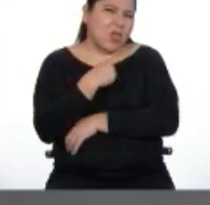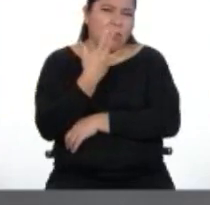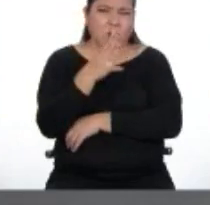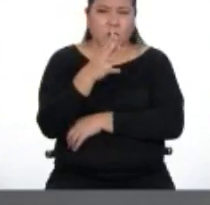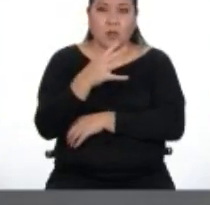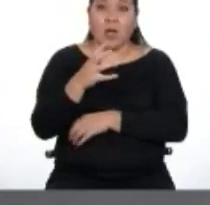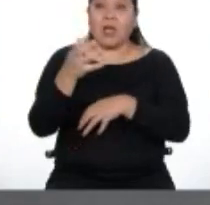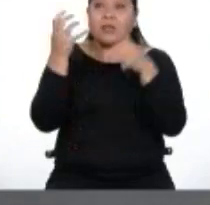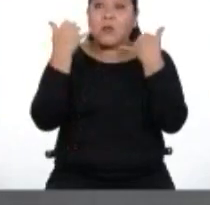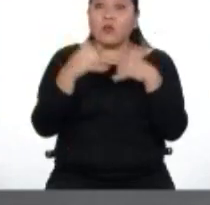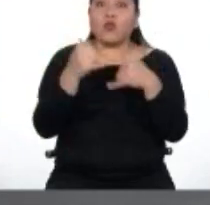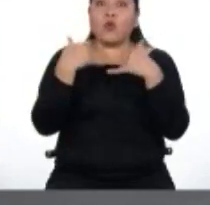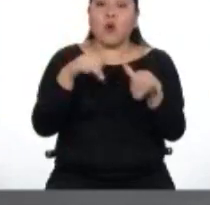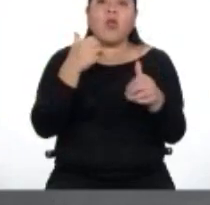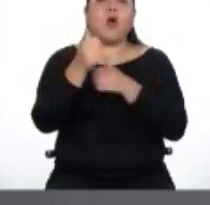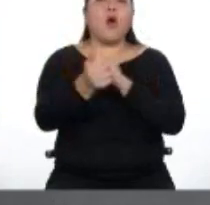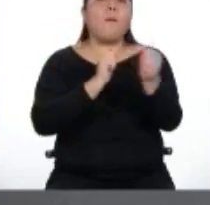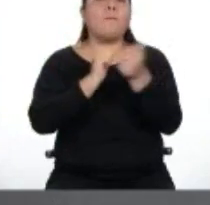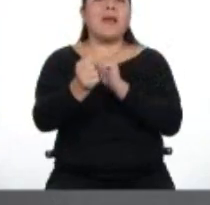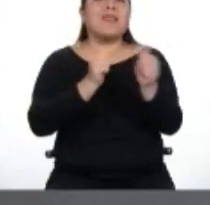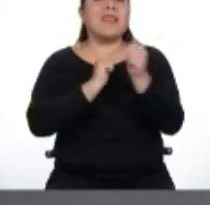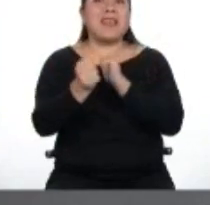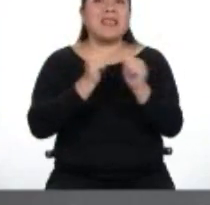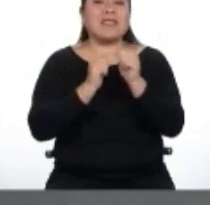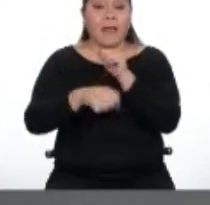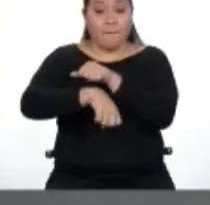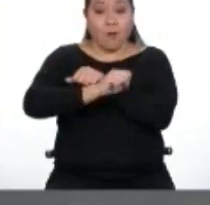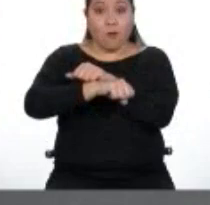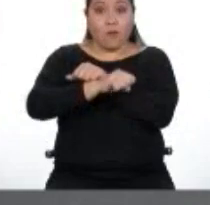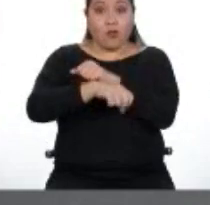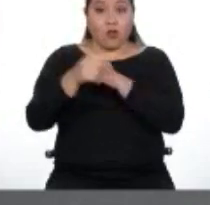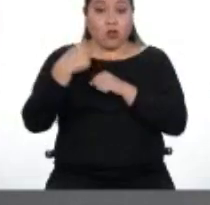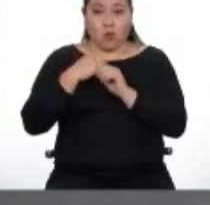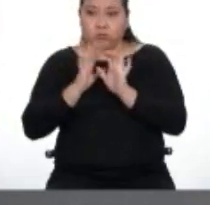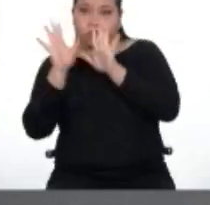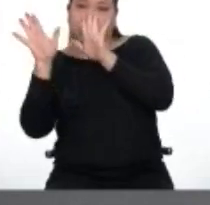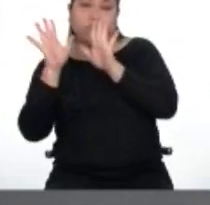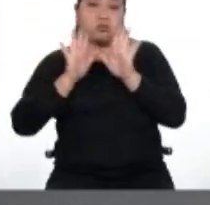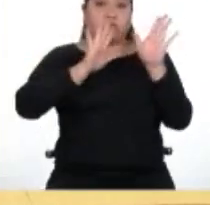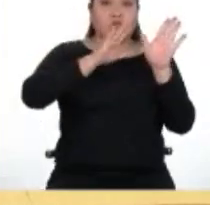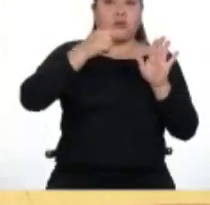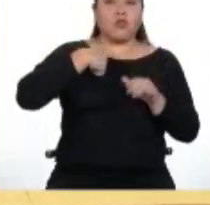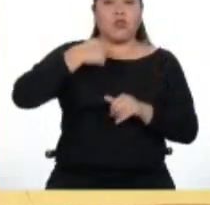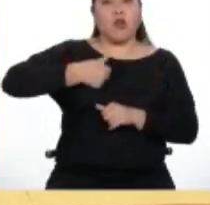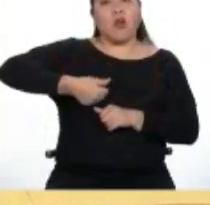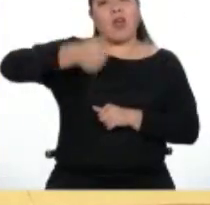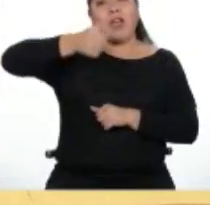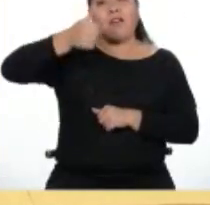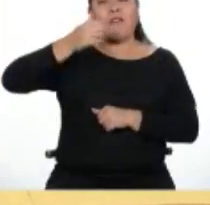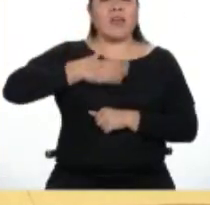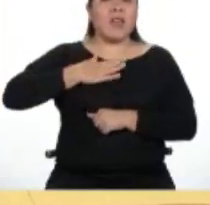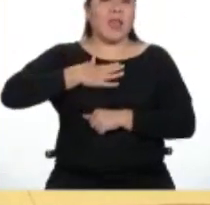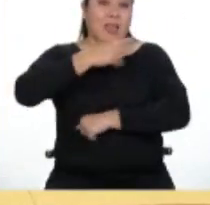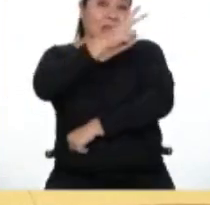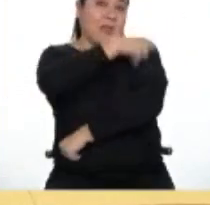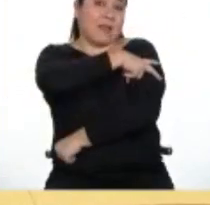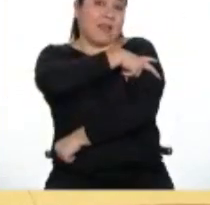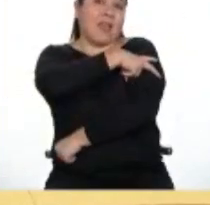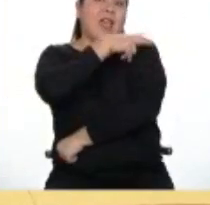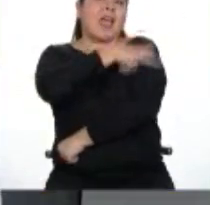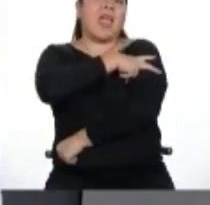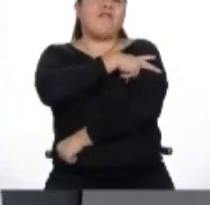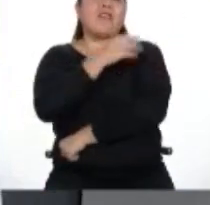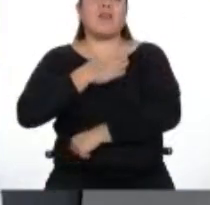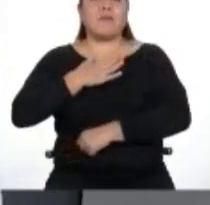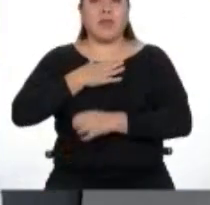jugando a las olimpiadas del colegio. Era fulbito, ¿saben? Y yo era arquero y era capitán del equipo. No lo dudo. Eres un líder